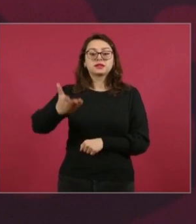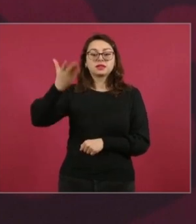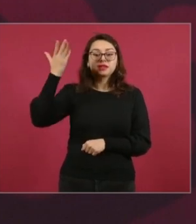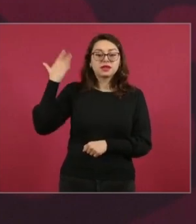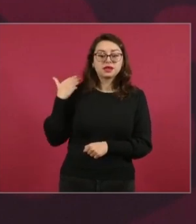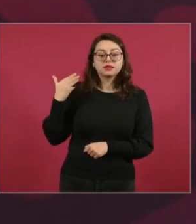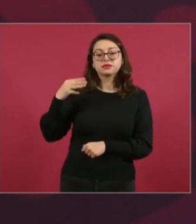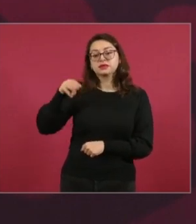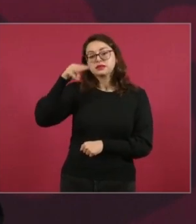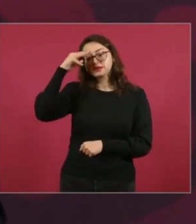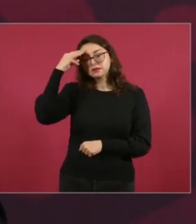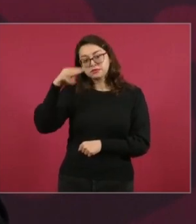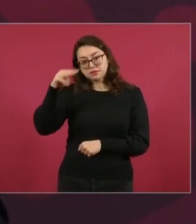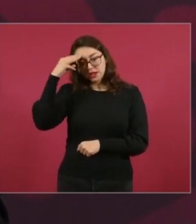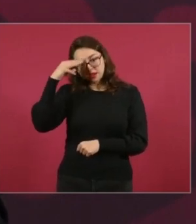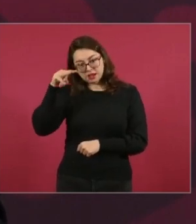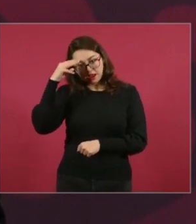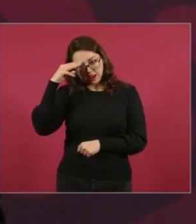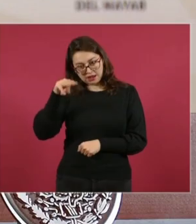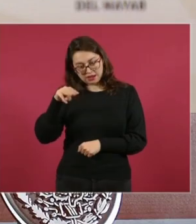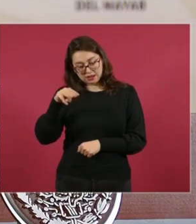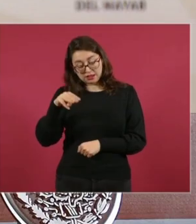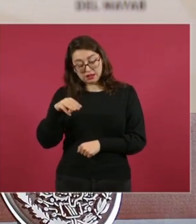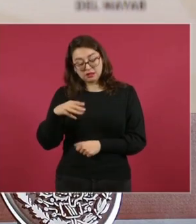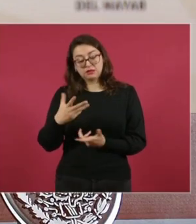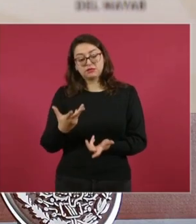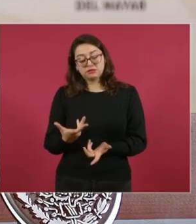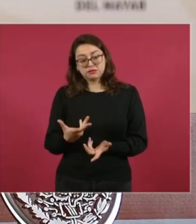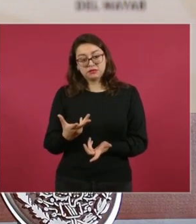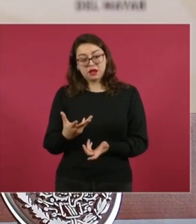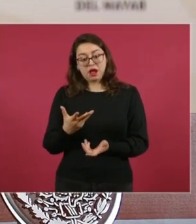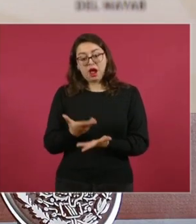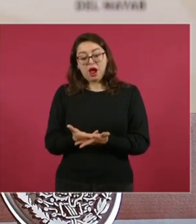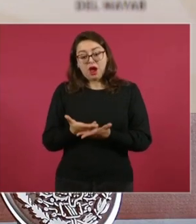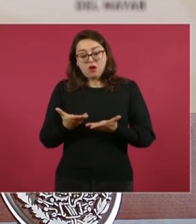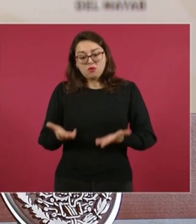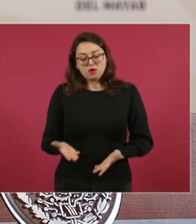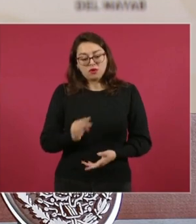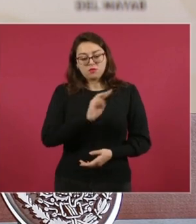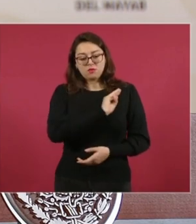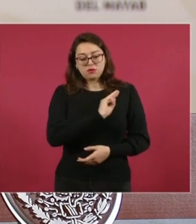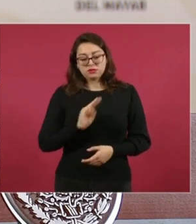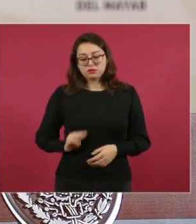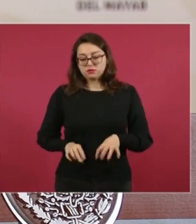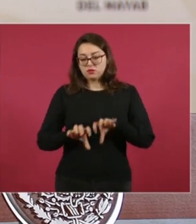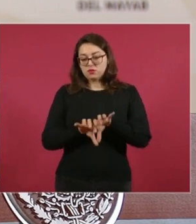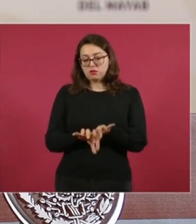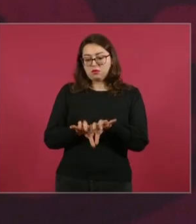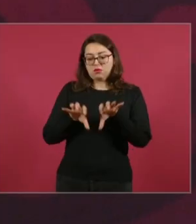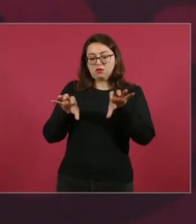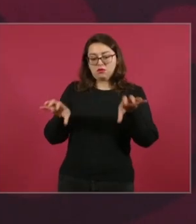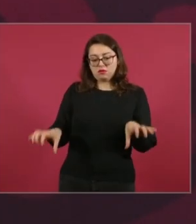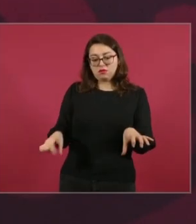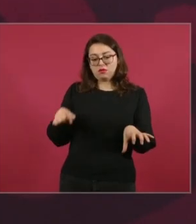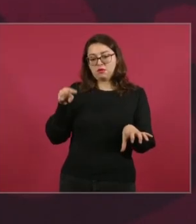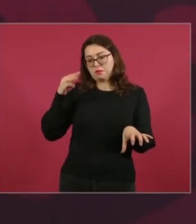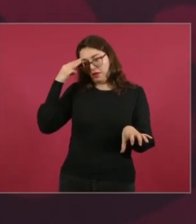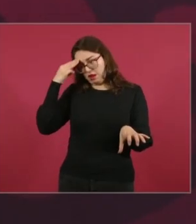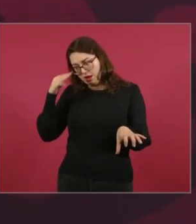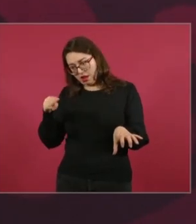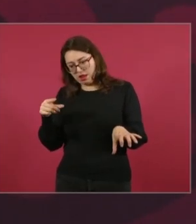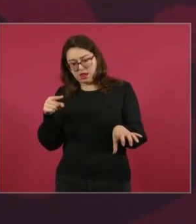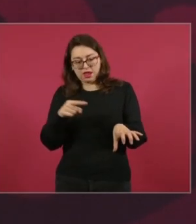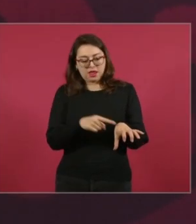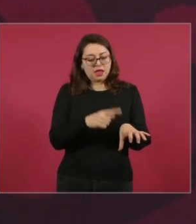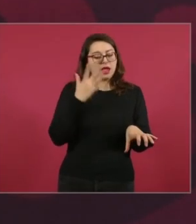y no tenían banco. Entonces, estábamos hablando de 2